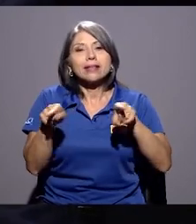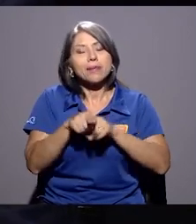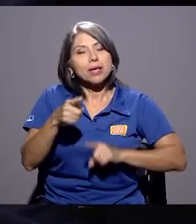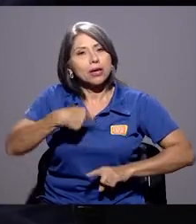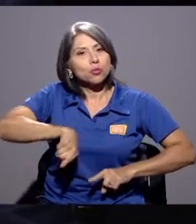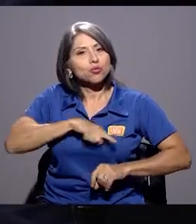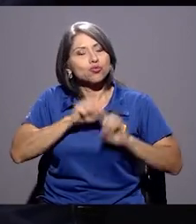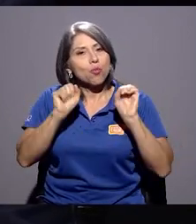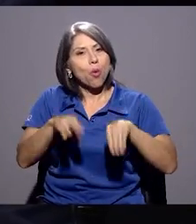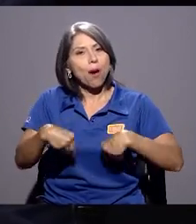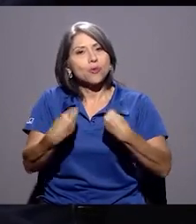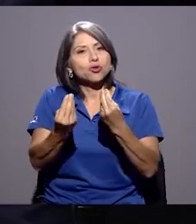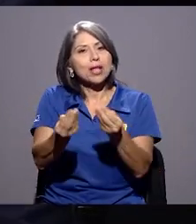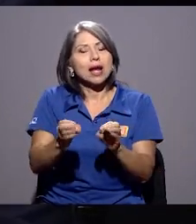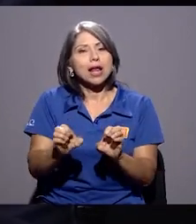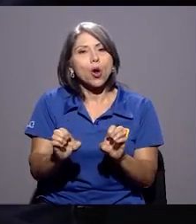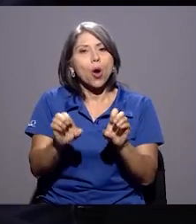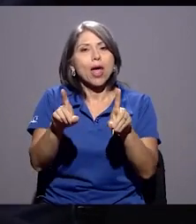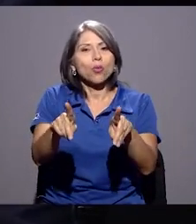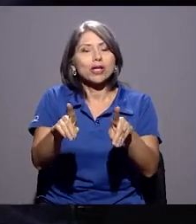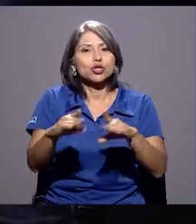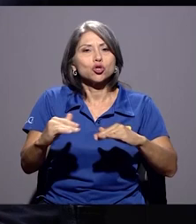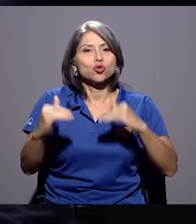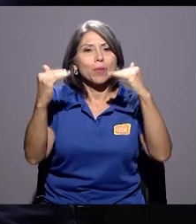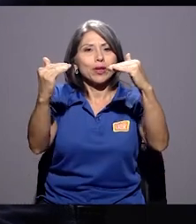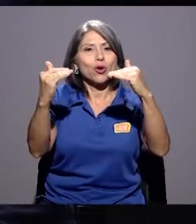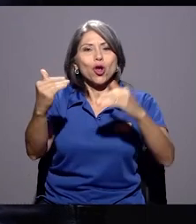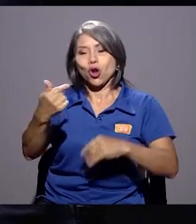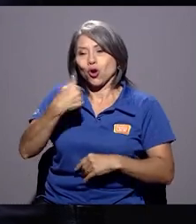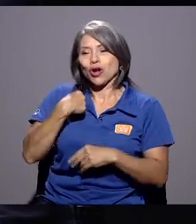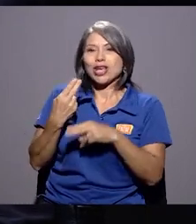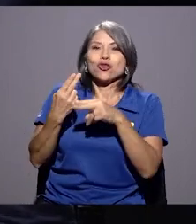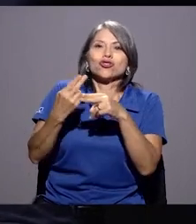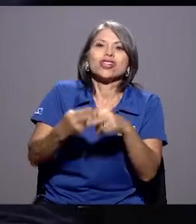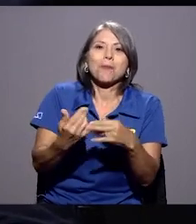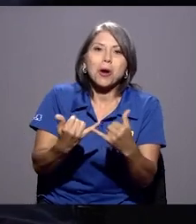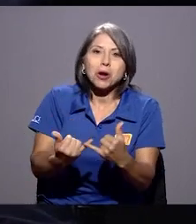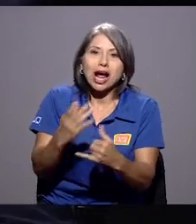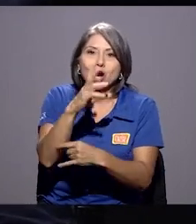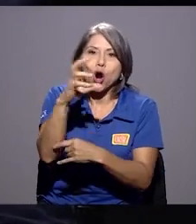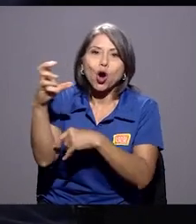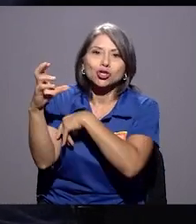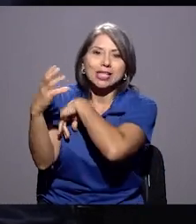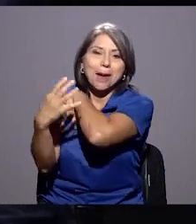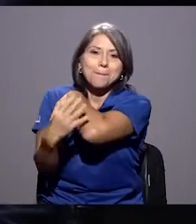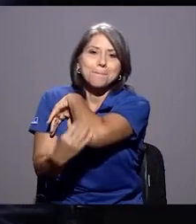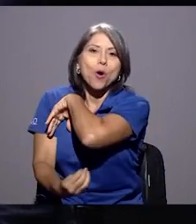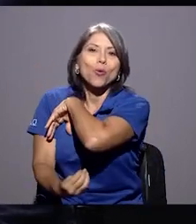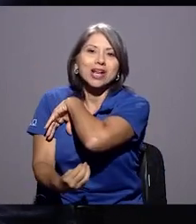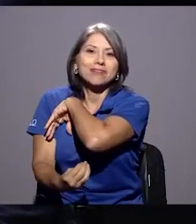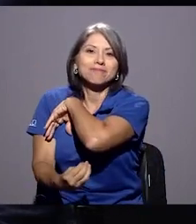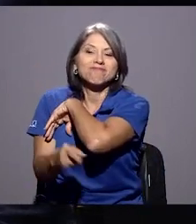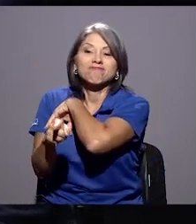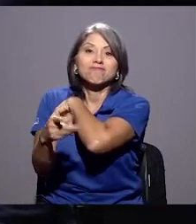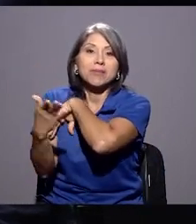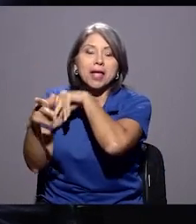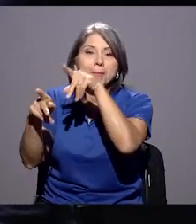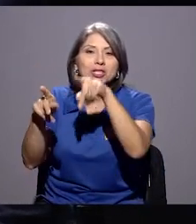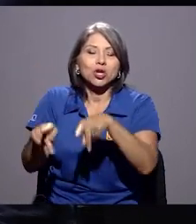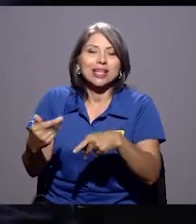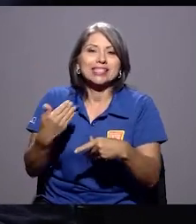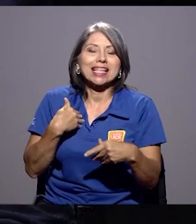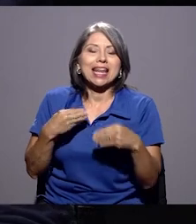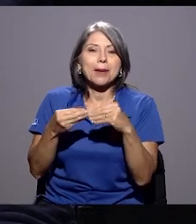sobre todo darle oportunidades de educación superior a lo que hoy yo llamo la Costa Pobre, es decir, las personas que tienen